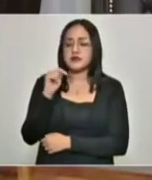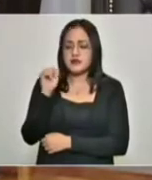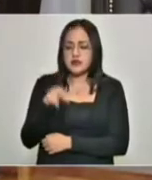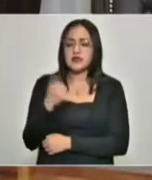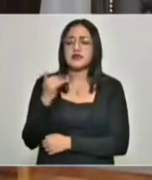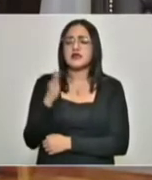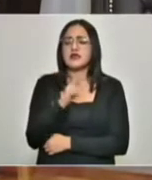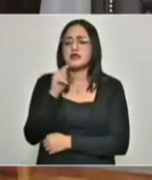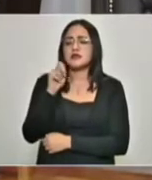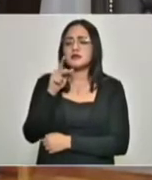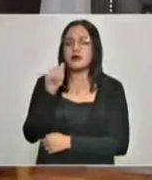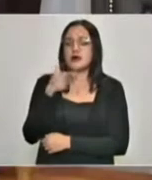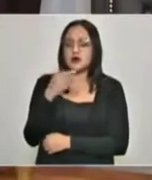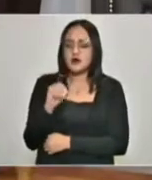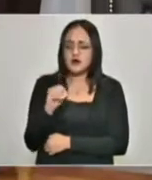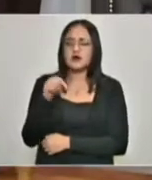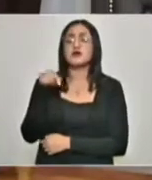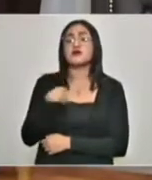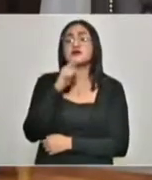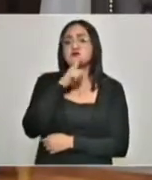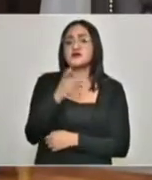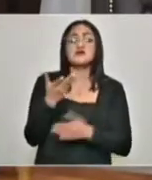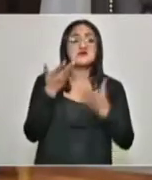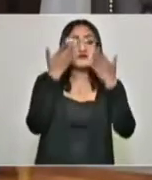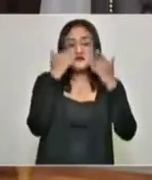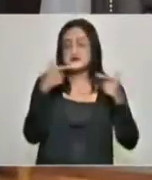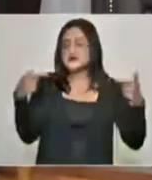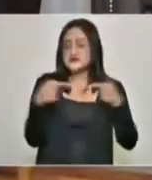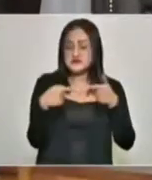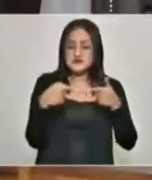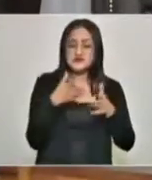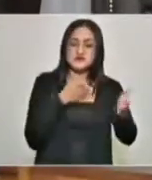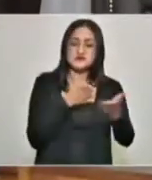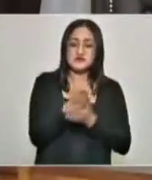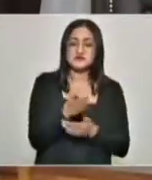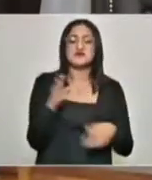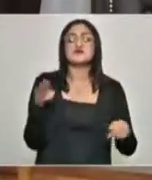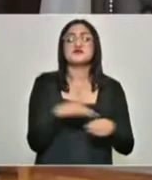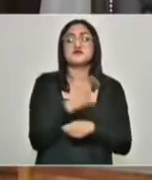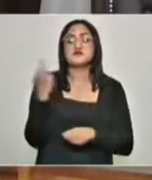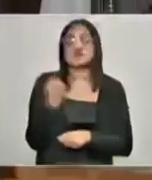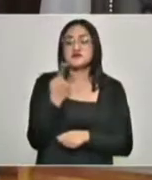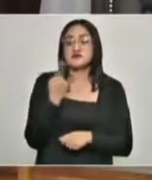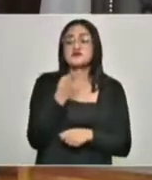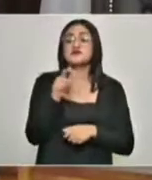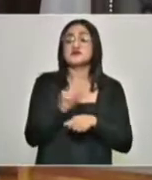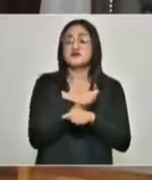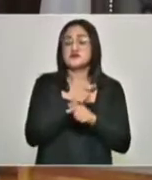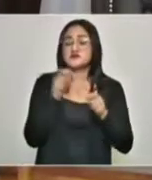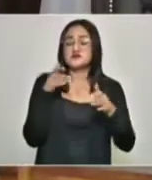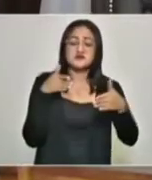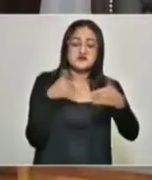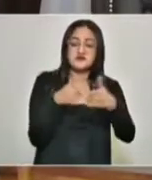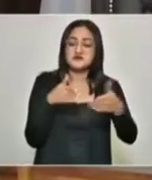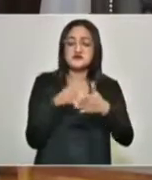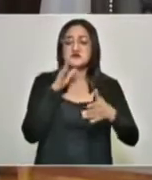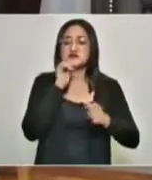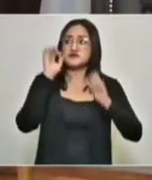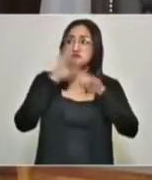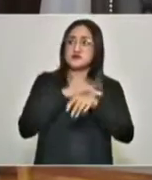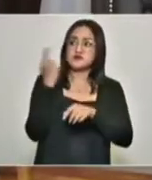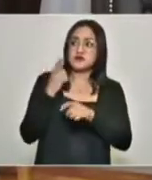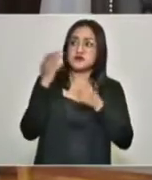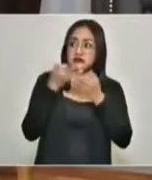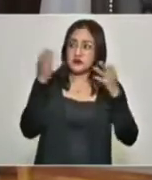Tepango de Rodríguez están incomunicados, gobernador, por vía de automóvil, pero hay paso